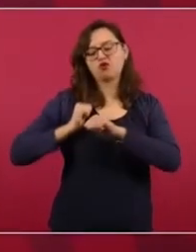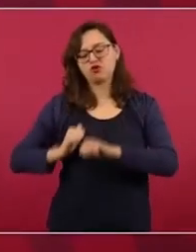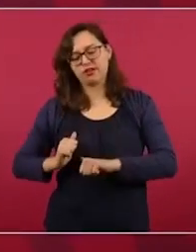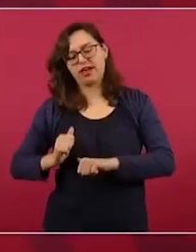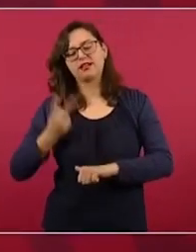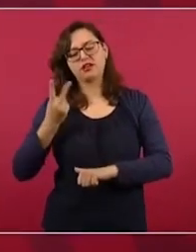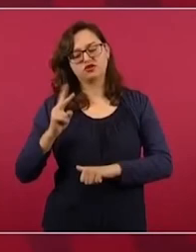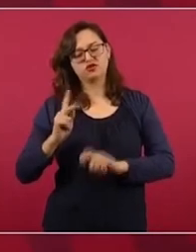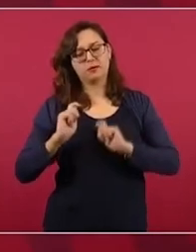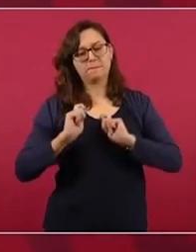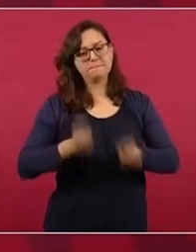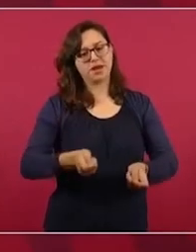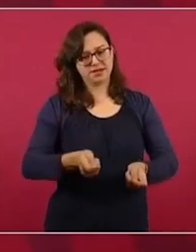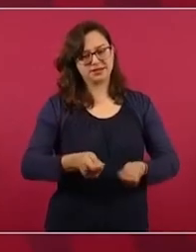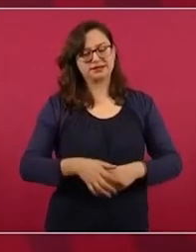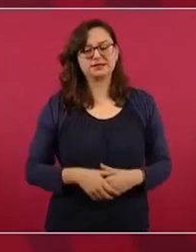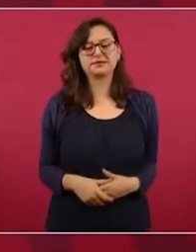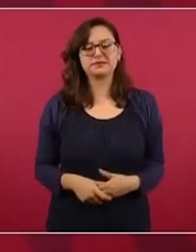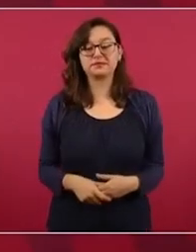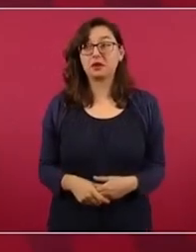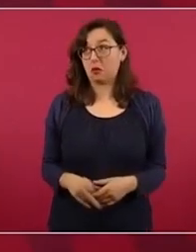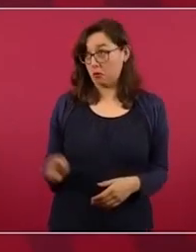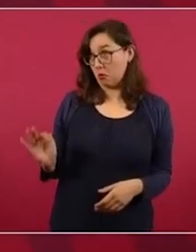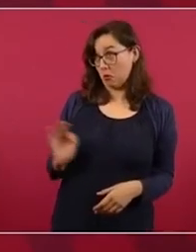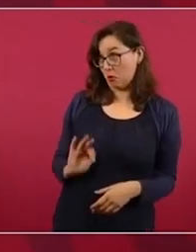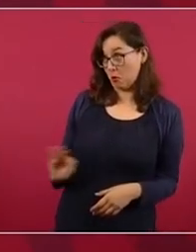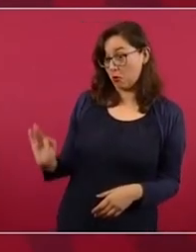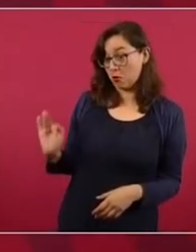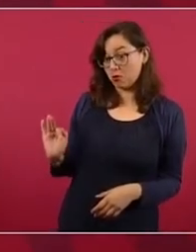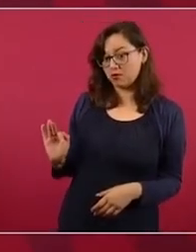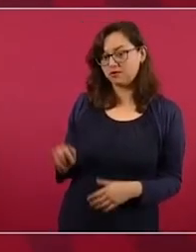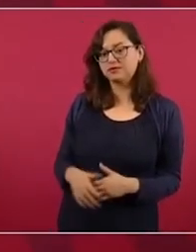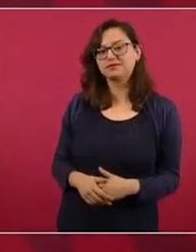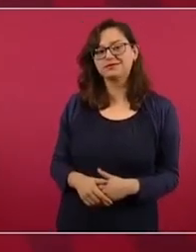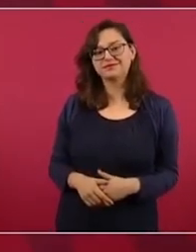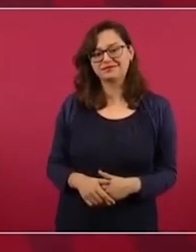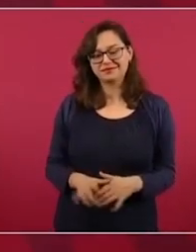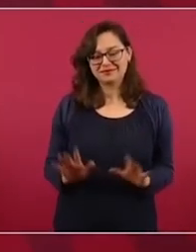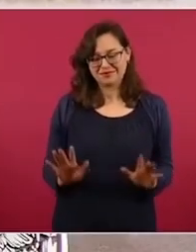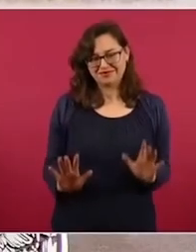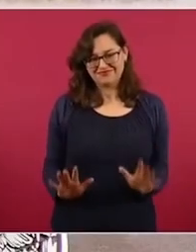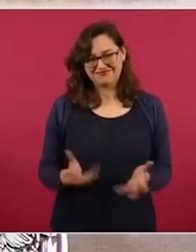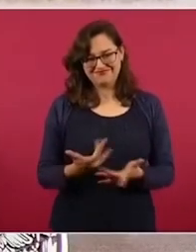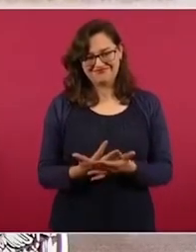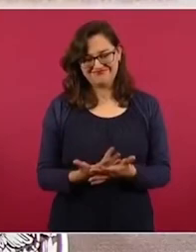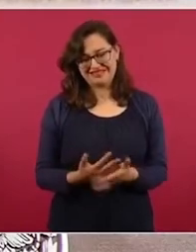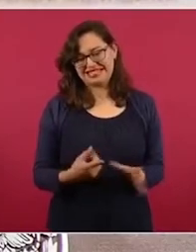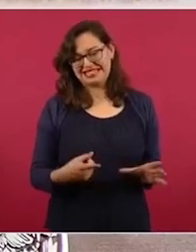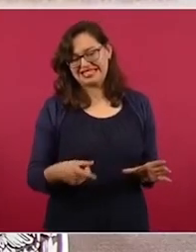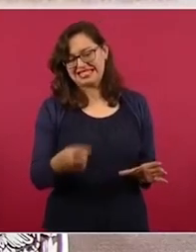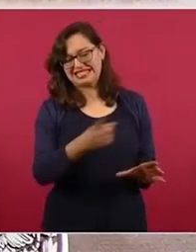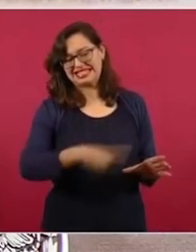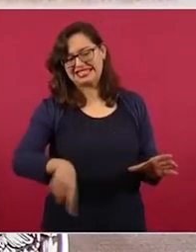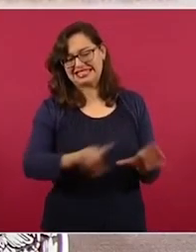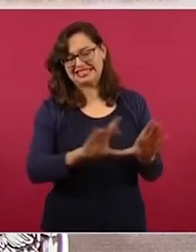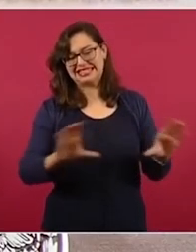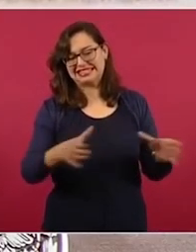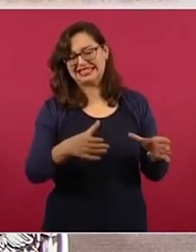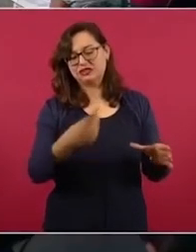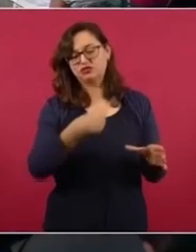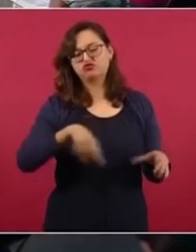O sea, podría ser. Pero se enojan mucho los expertos.